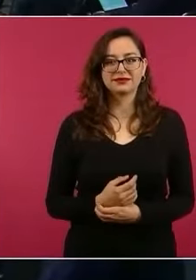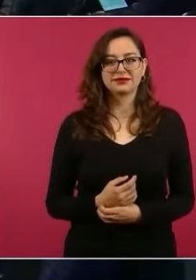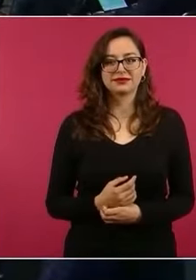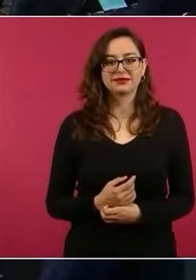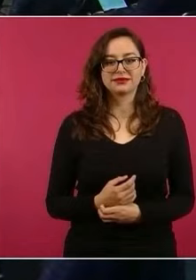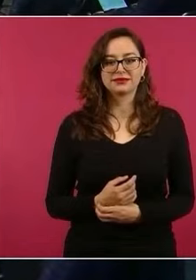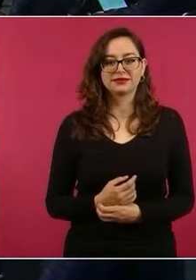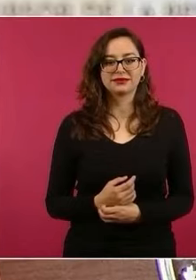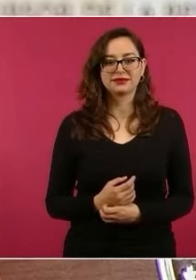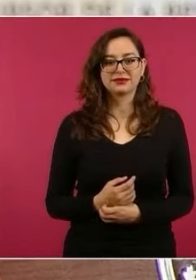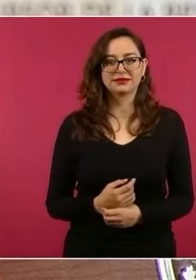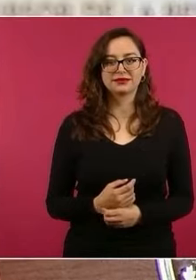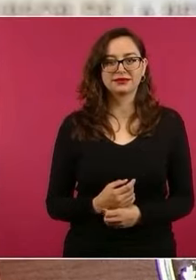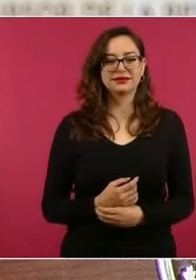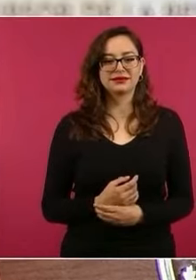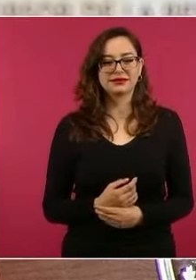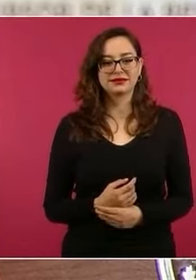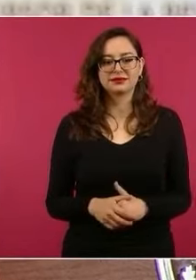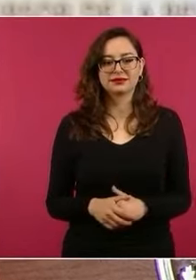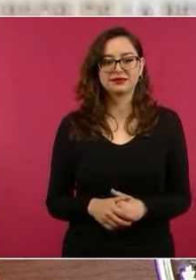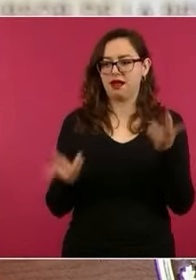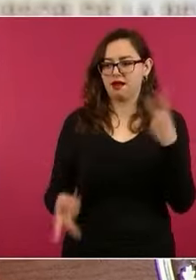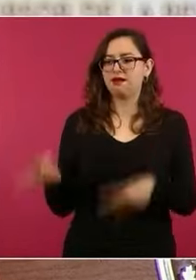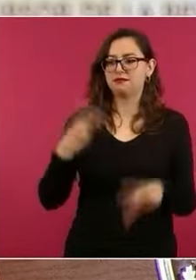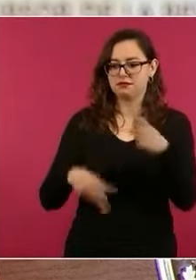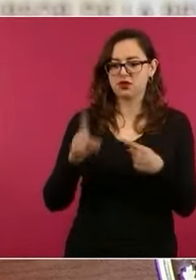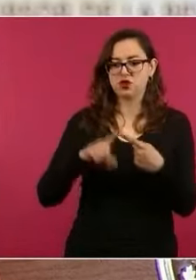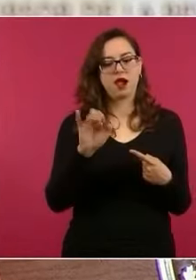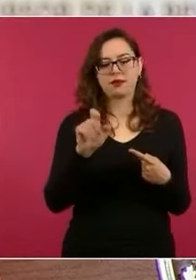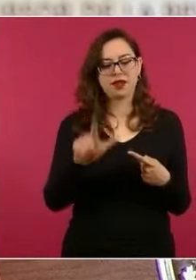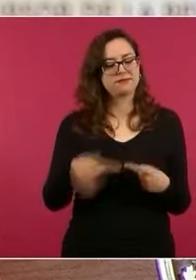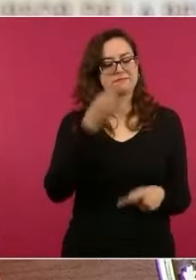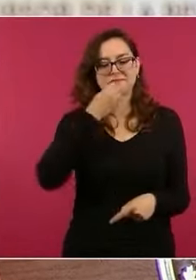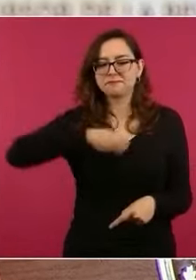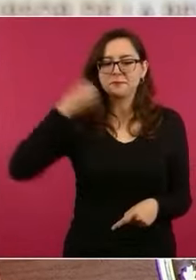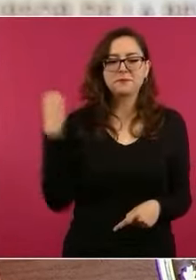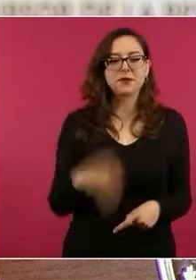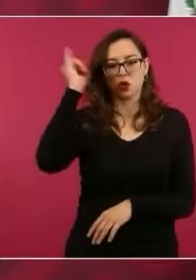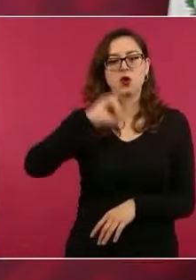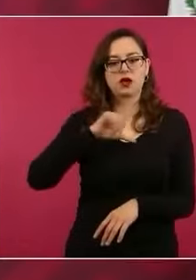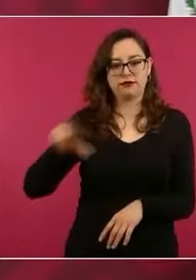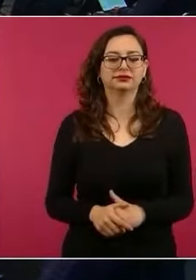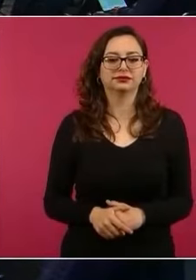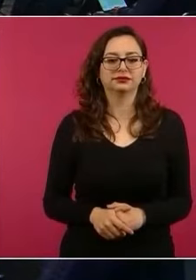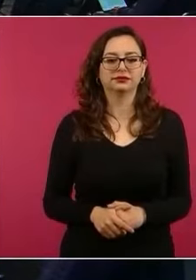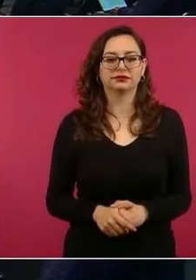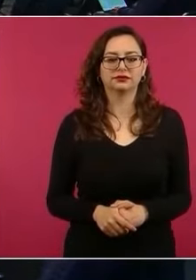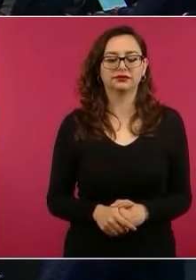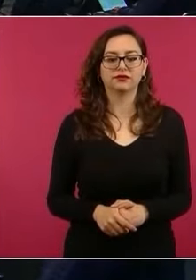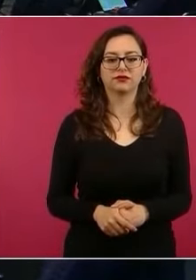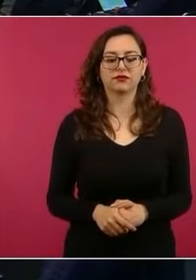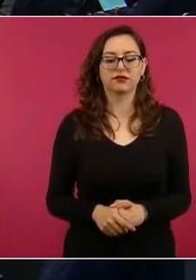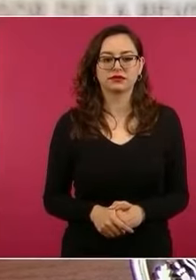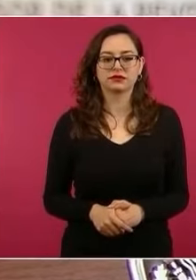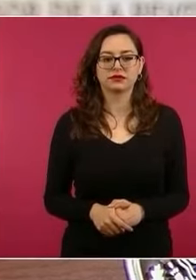de los artistas que yo recuerdo. Porque aquí estuvo Juan Gabriel. Buenísimo, buenísimo. Era yo jefe de gobierno. Y dijo algo que